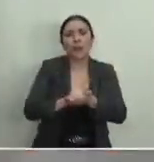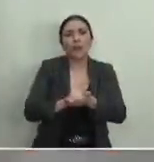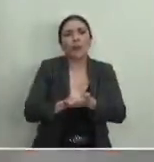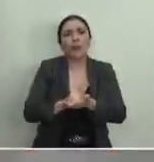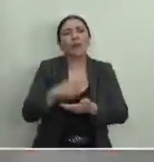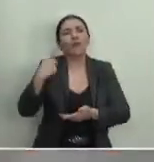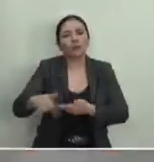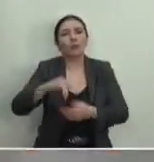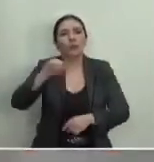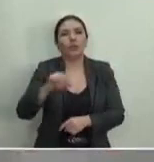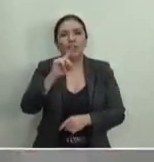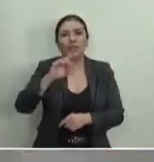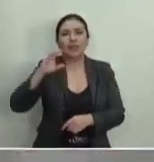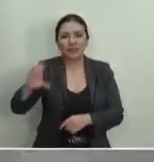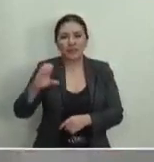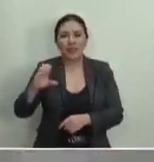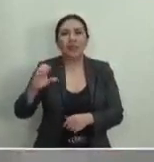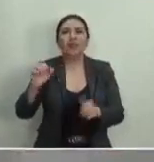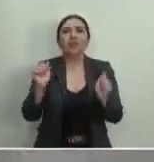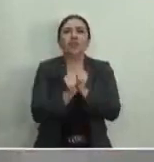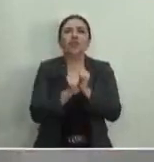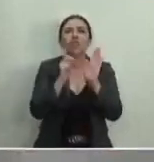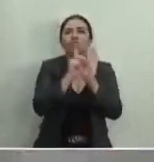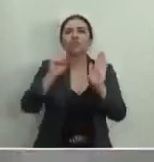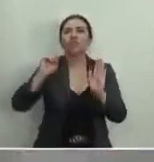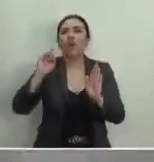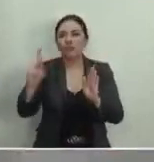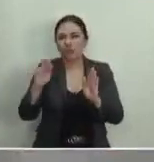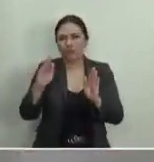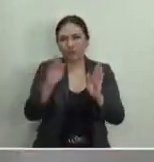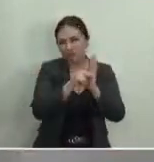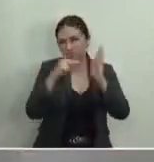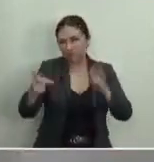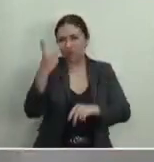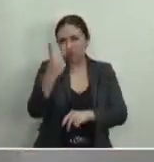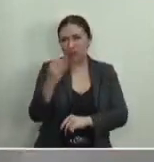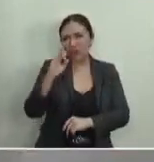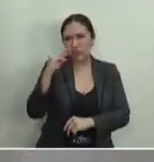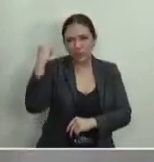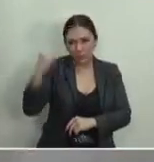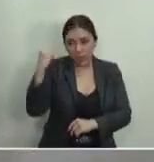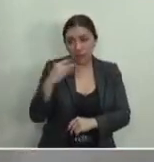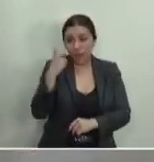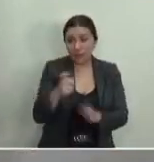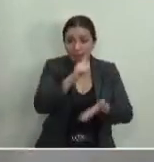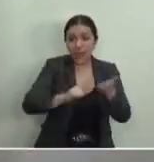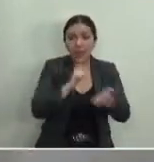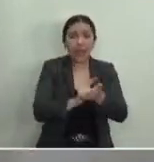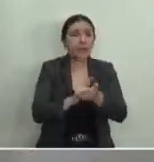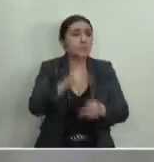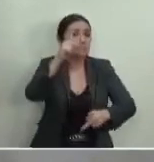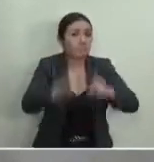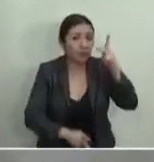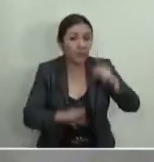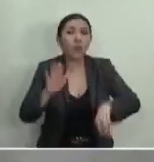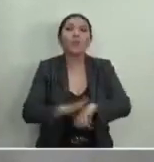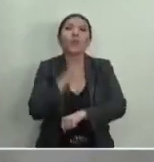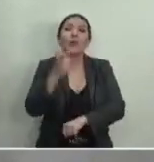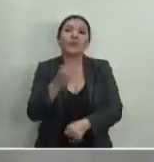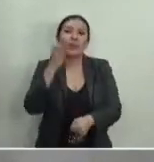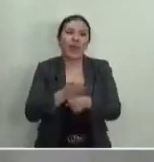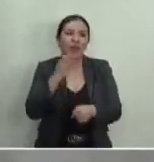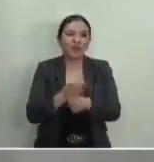juicio de la ciudadanía en el día oficial el 2 de marzo, esa ley fue suspendida y por eso ahorita